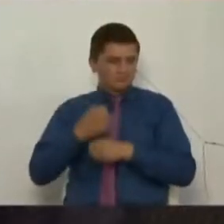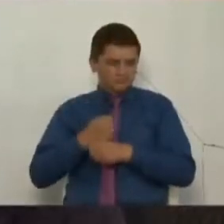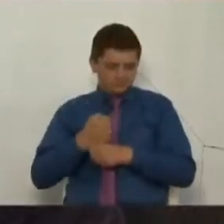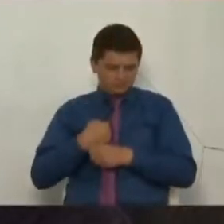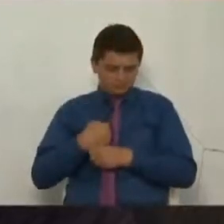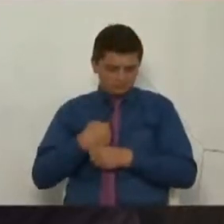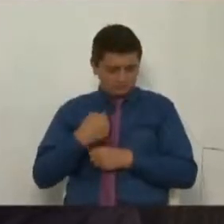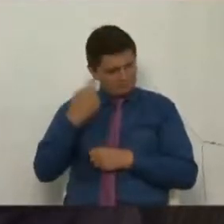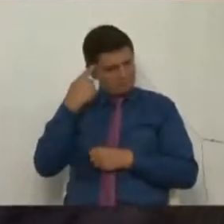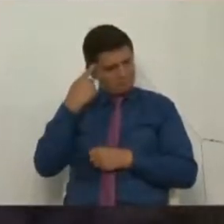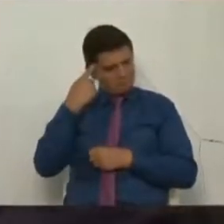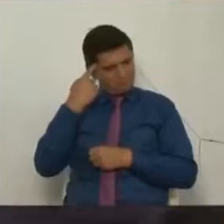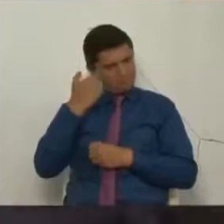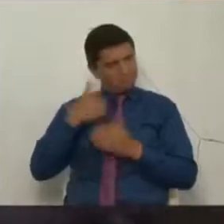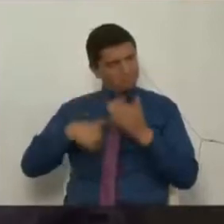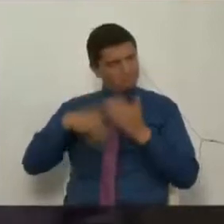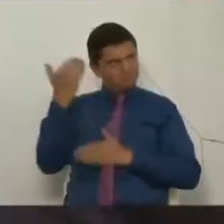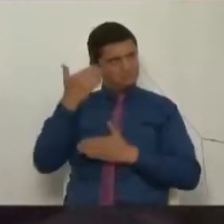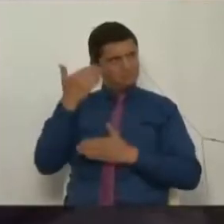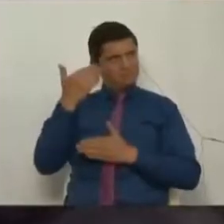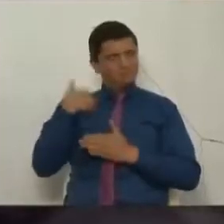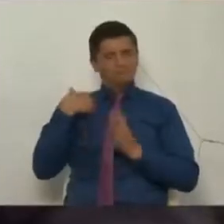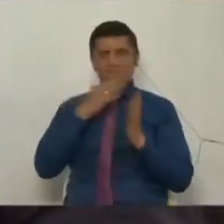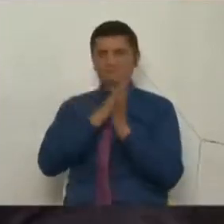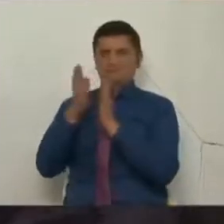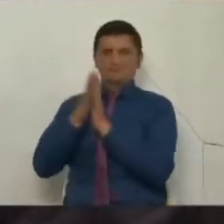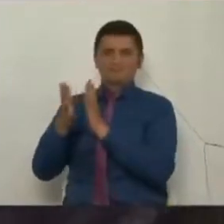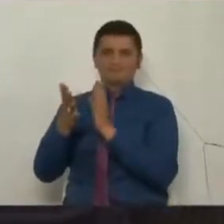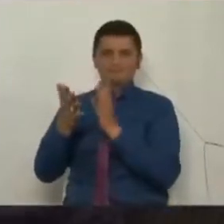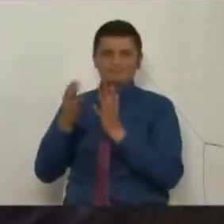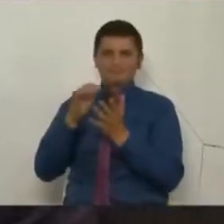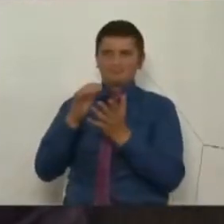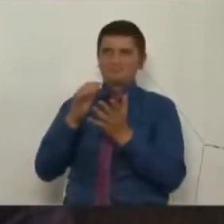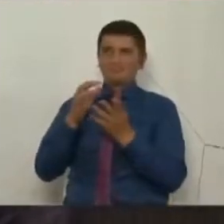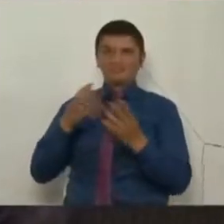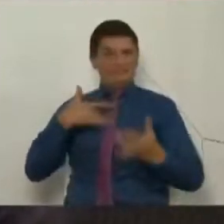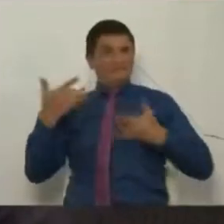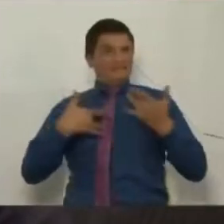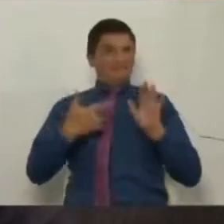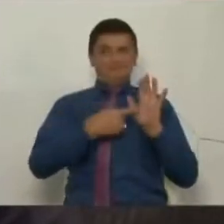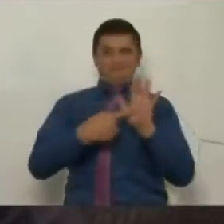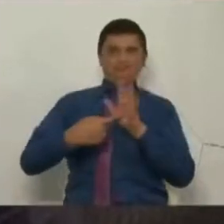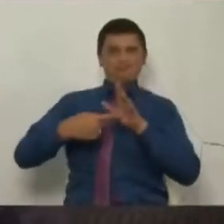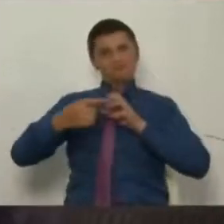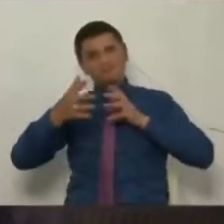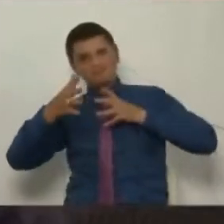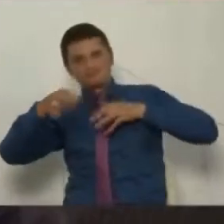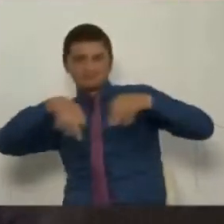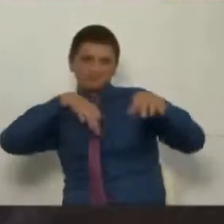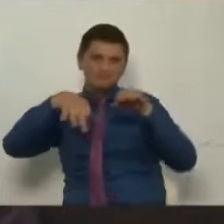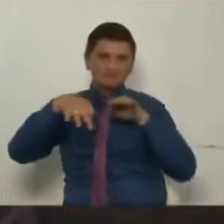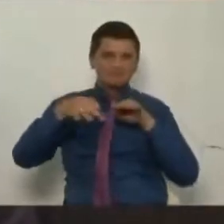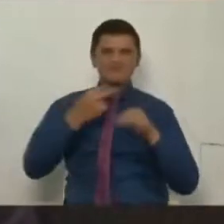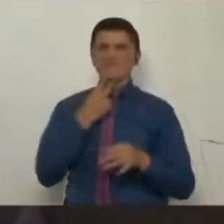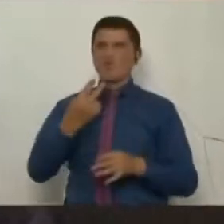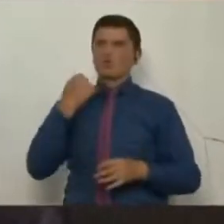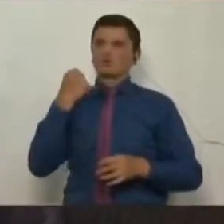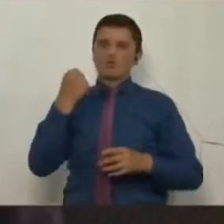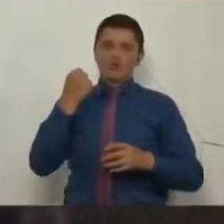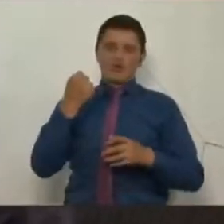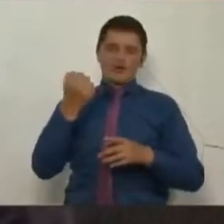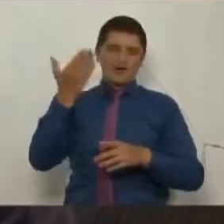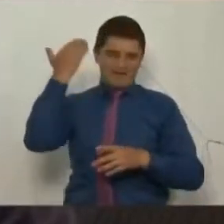yo hubiese iniciado una intervención con muchísimo entusiasmo, con un tono más fuerte,